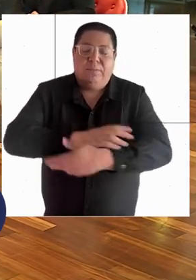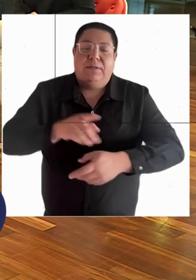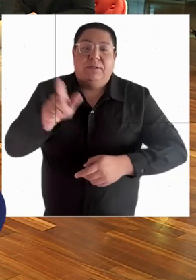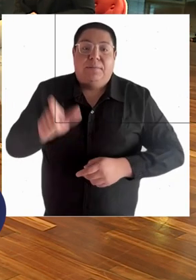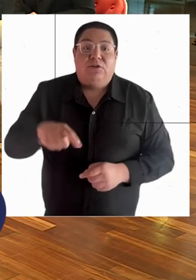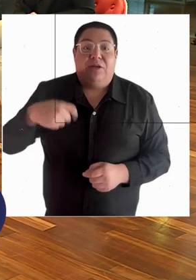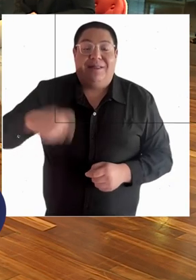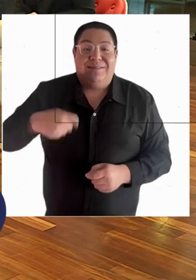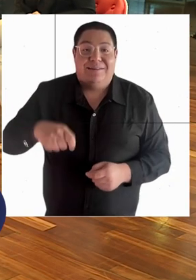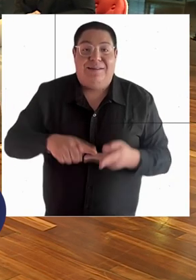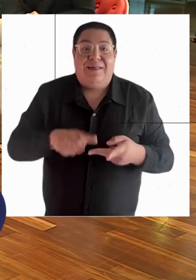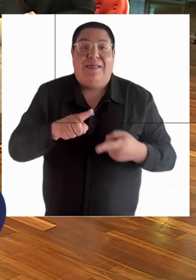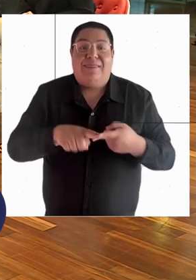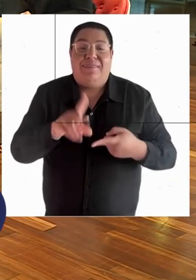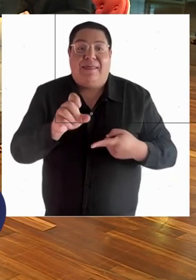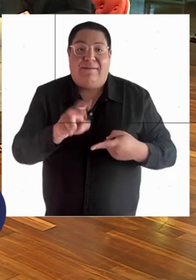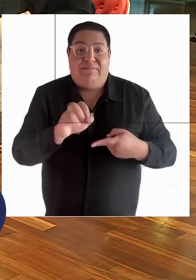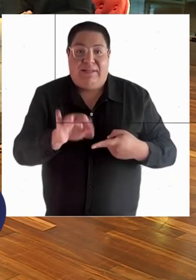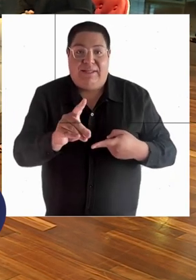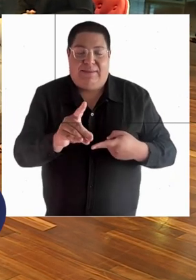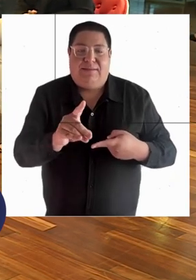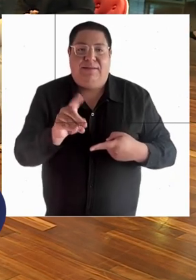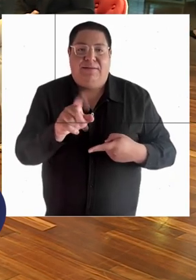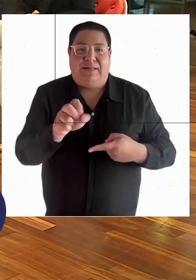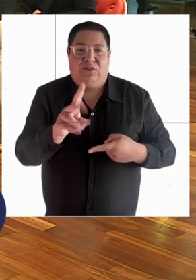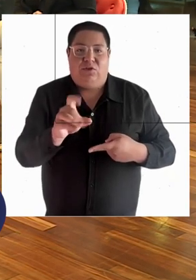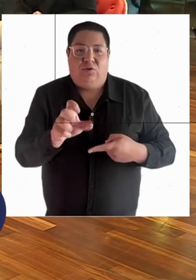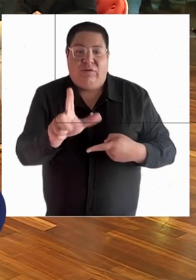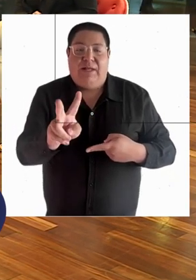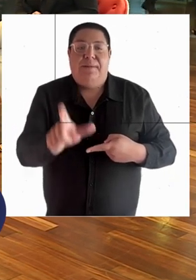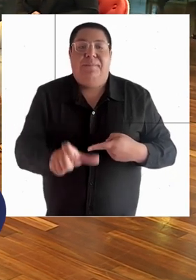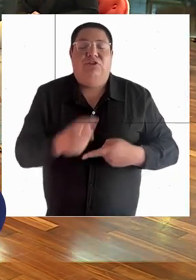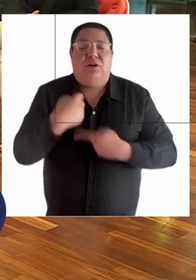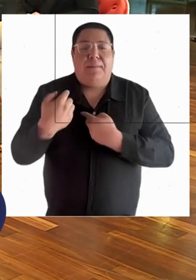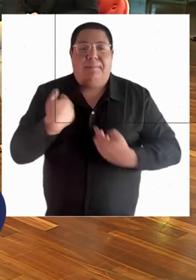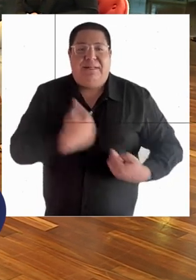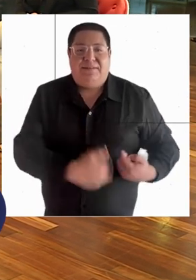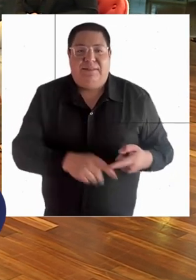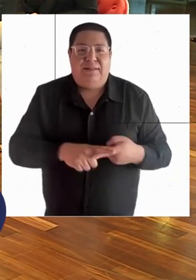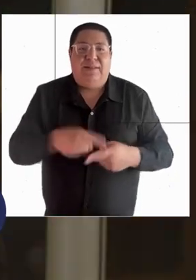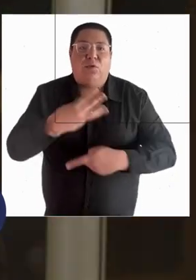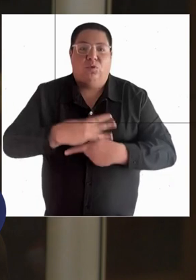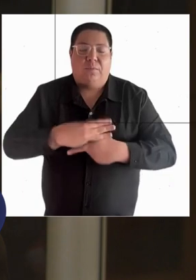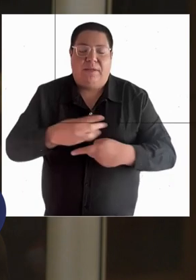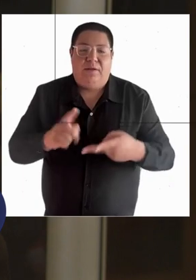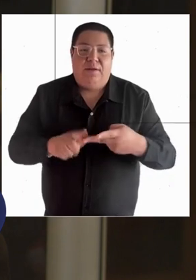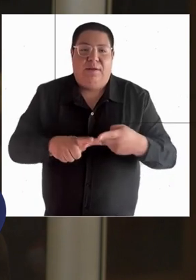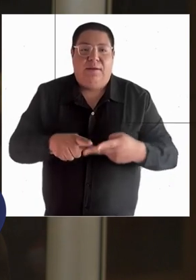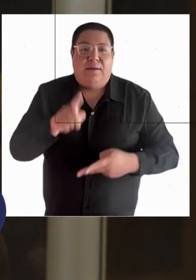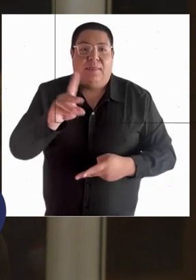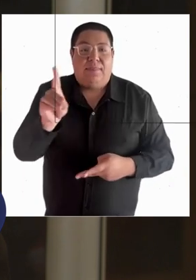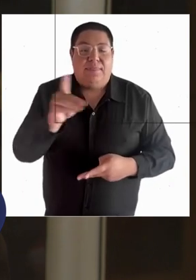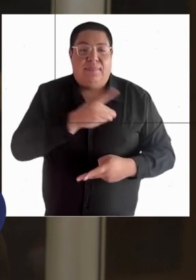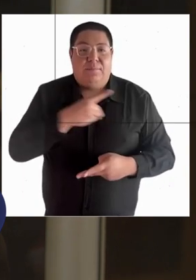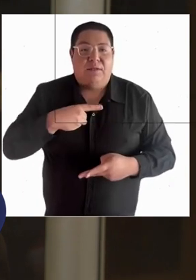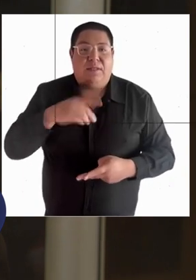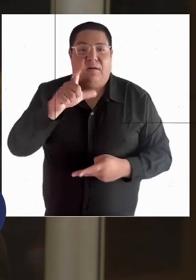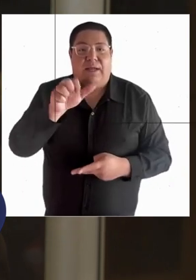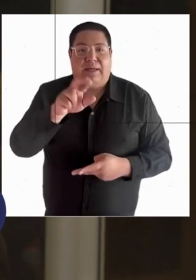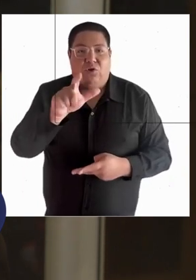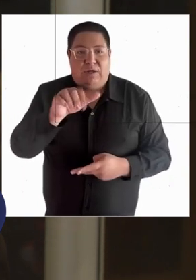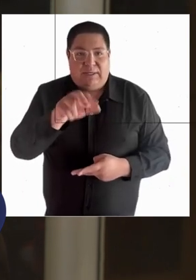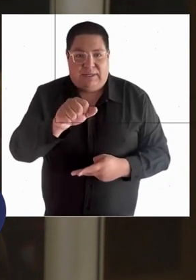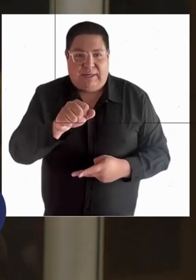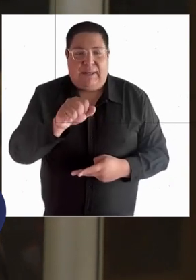la Dirección de Educación General del Ministerio de Educación y Constanza Soto, fundadora de la agrupación Revolución Cromosómica.